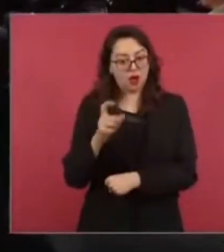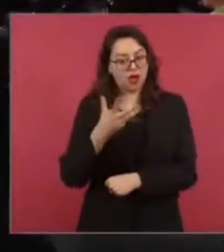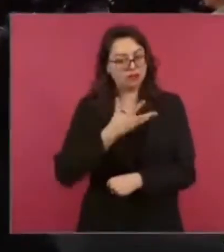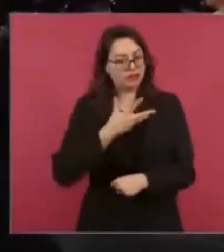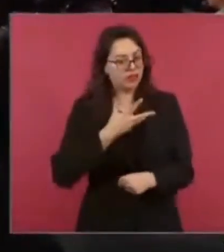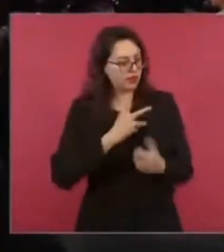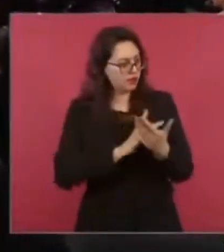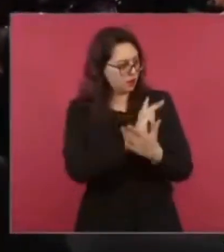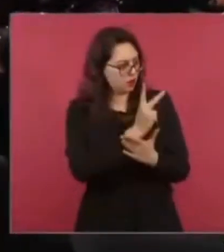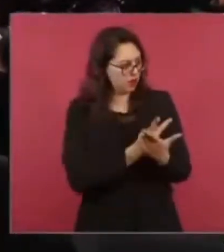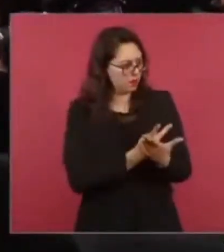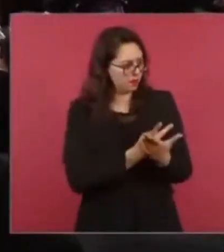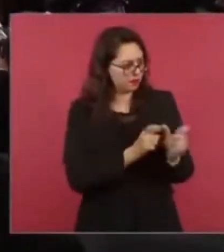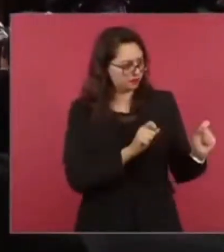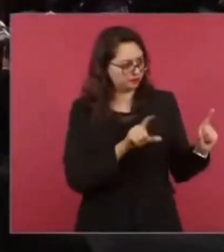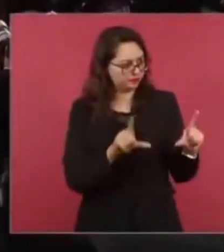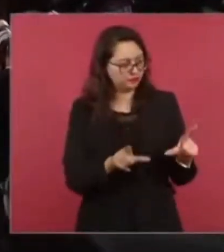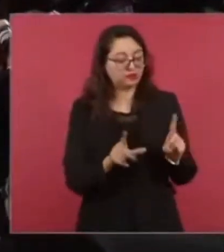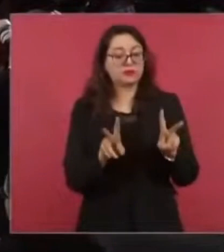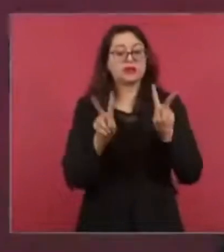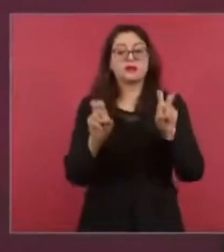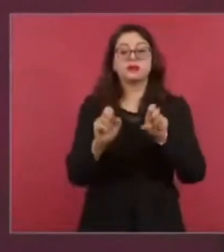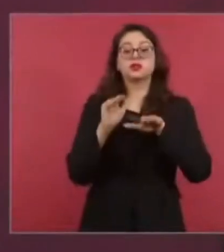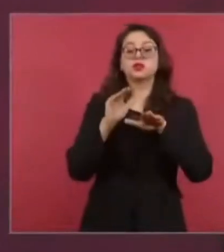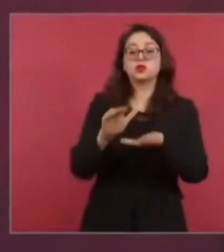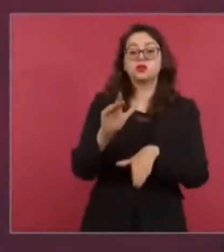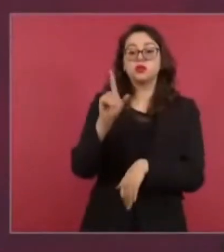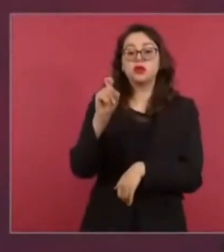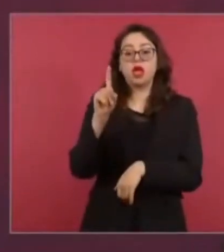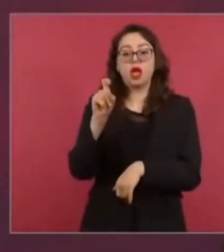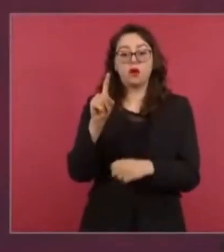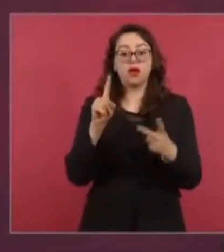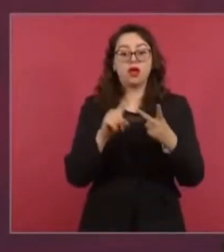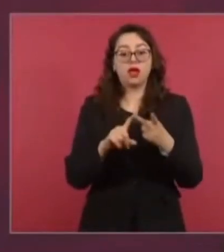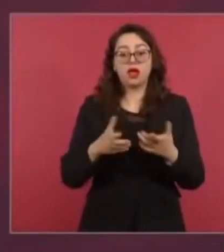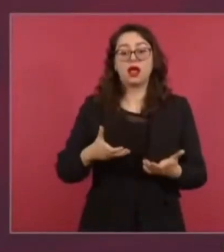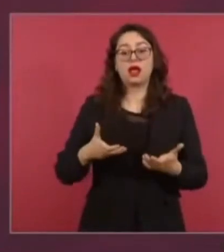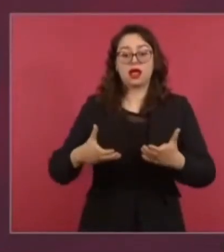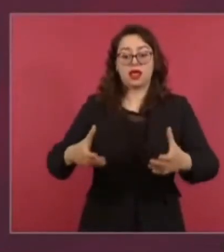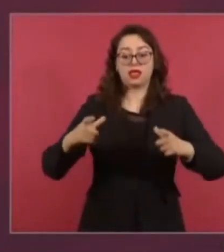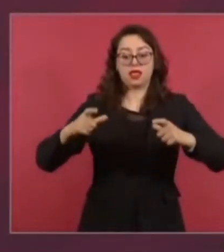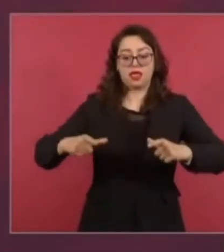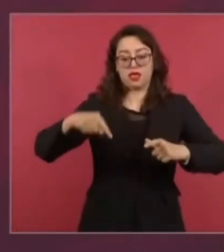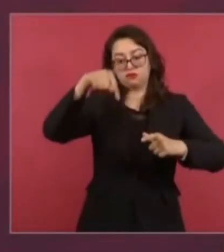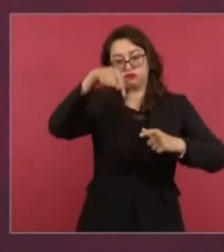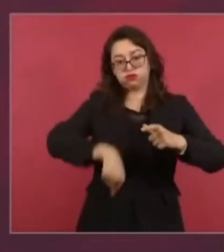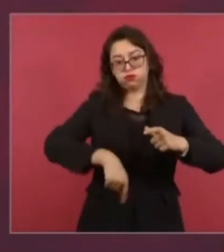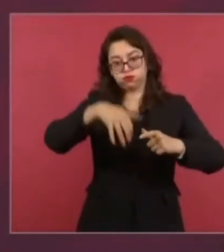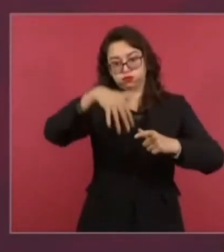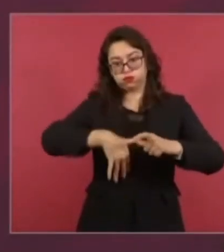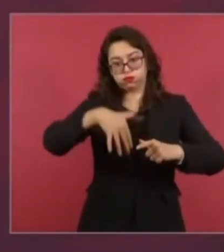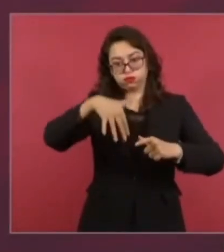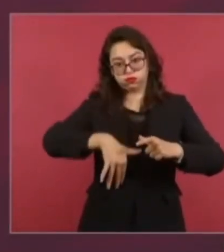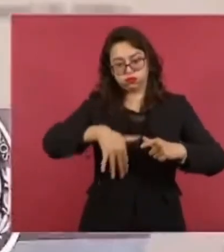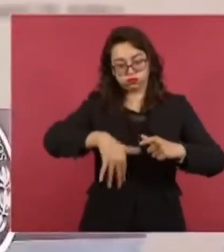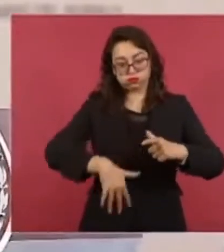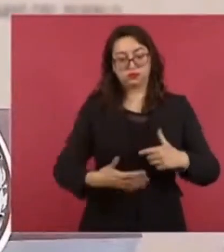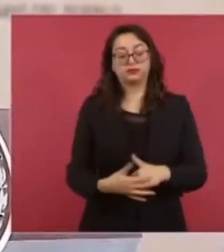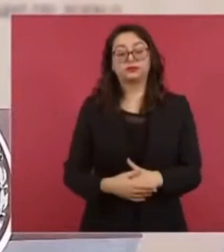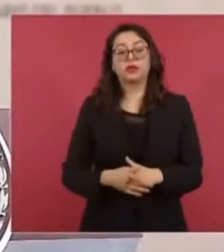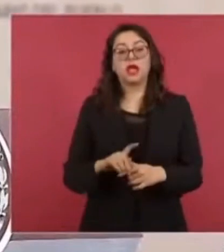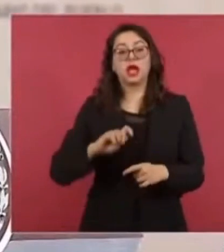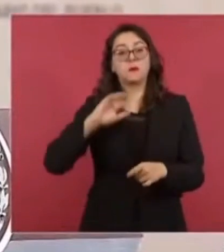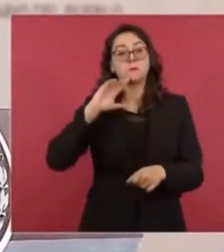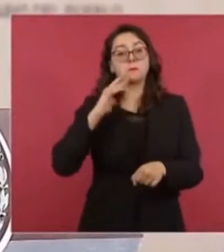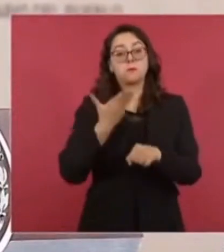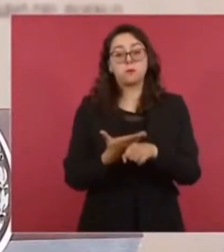lo del agua y el drenaje y está atendiéndolo el